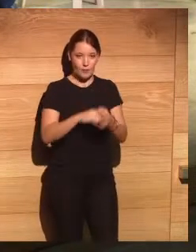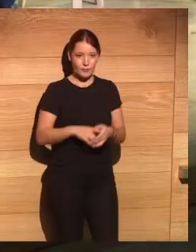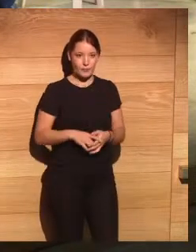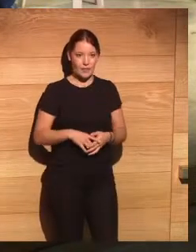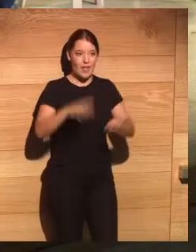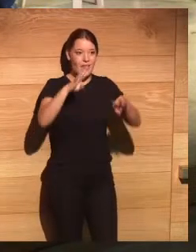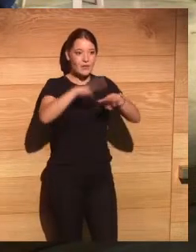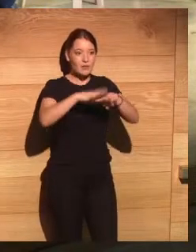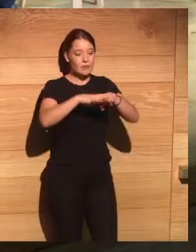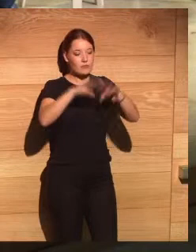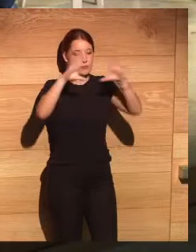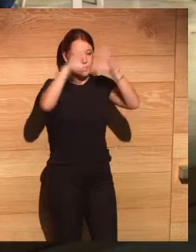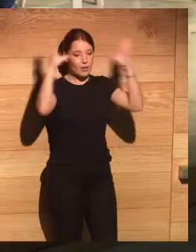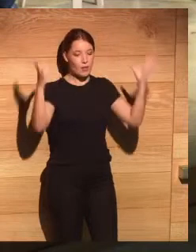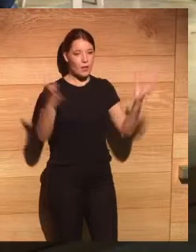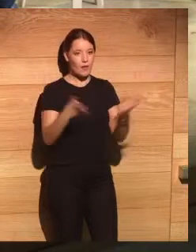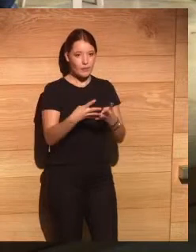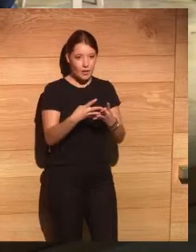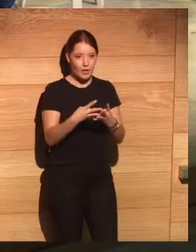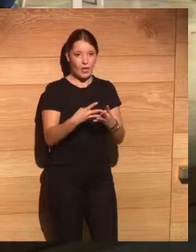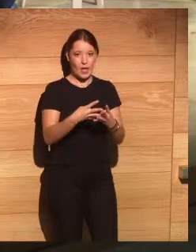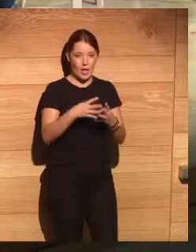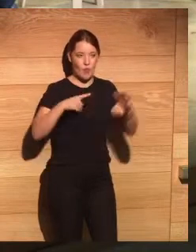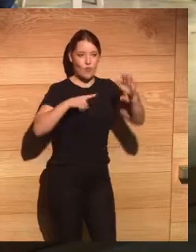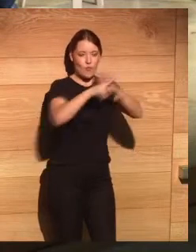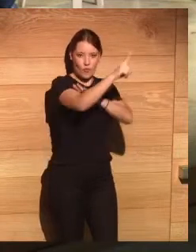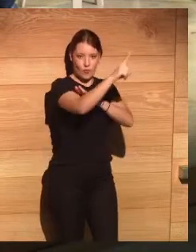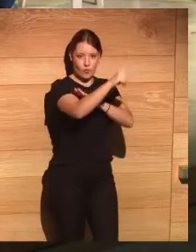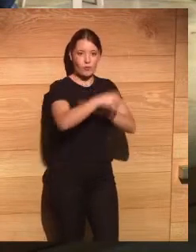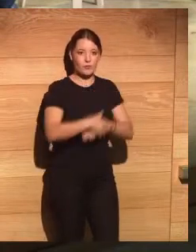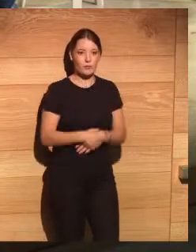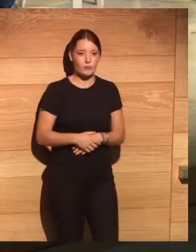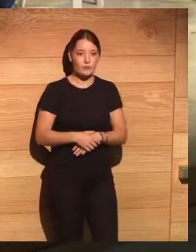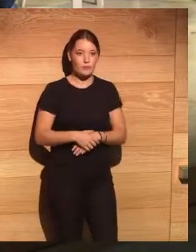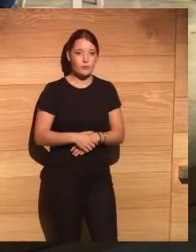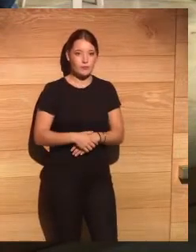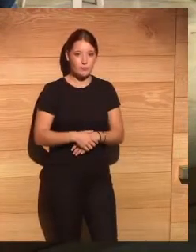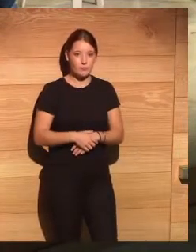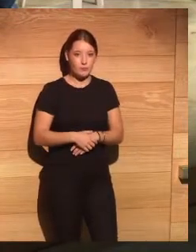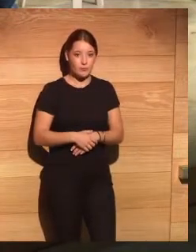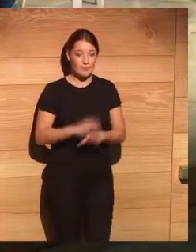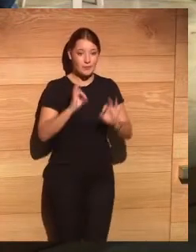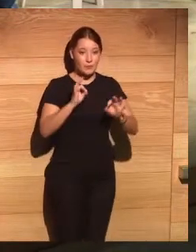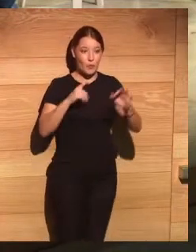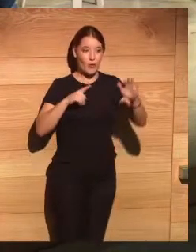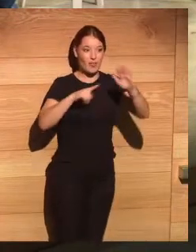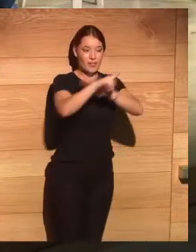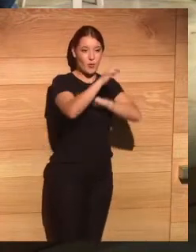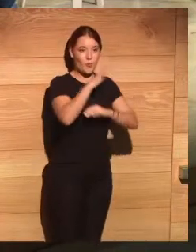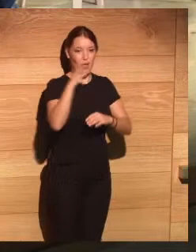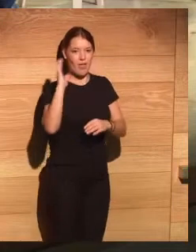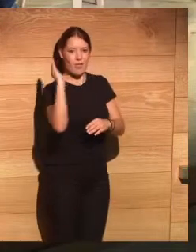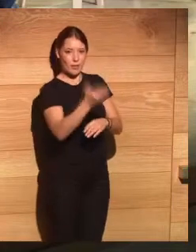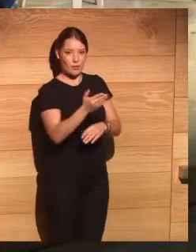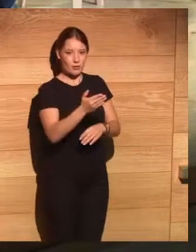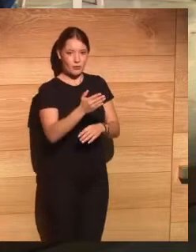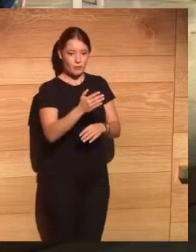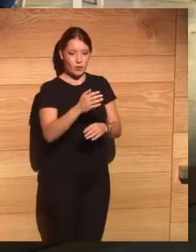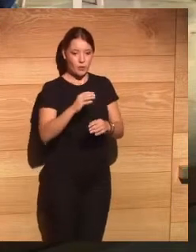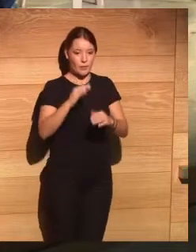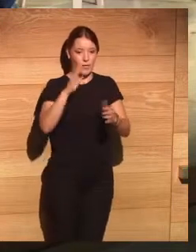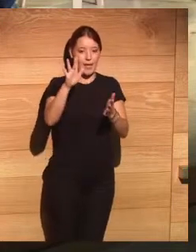de internet digo menciono estos desarrollos por el impacto la impresora 3D que es